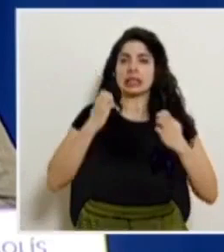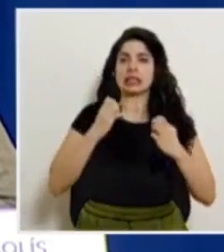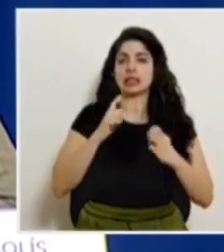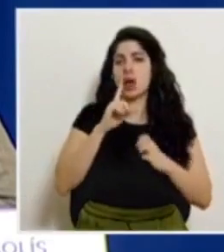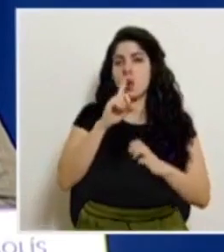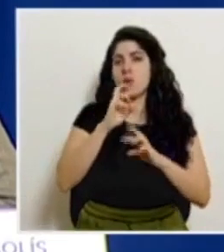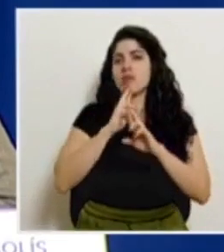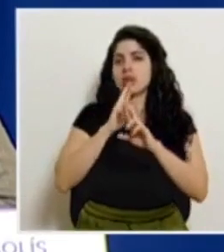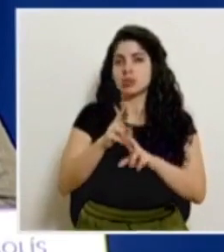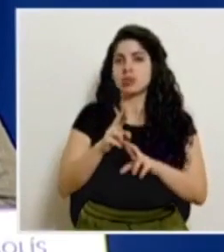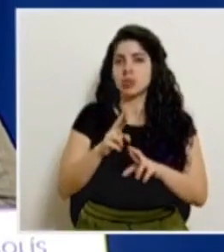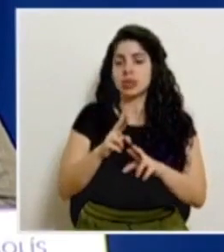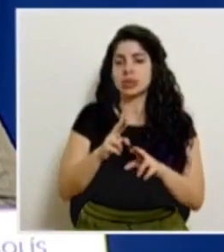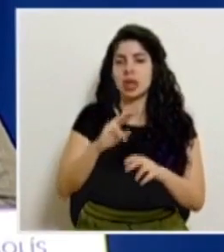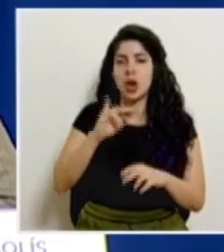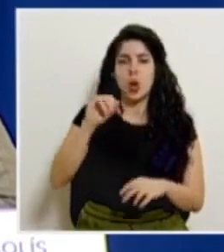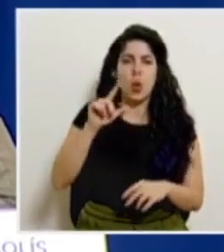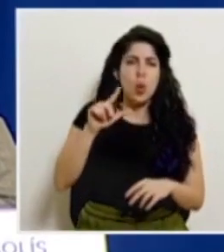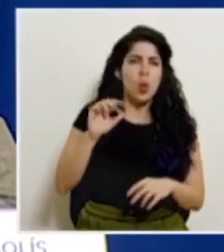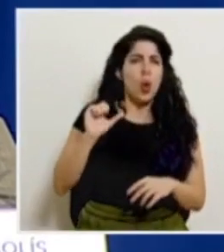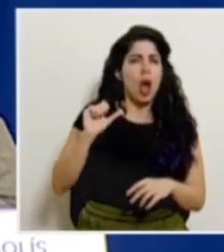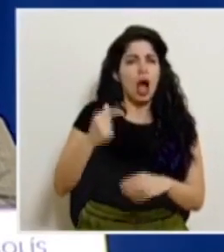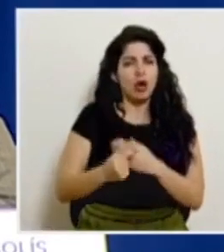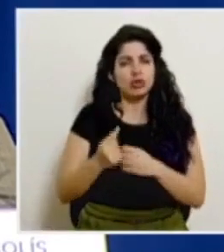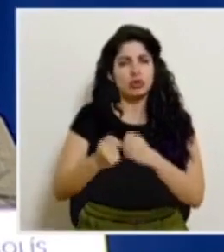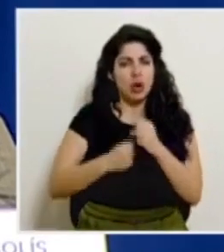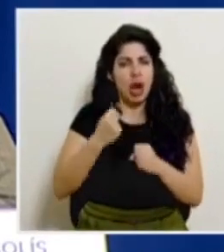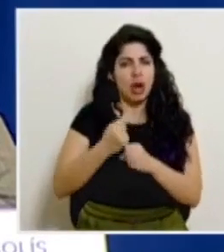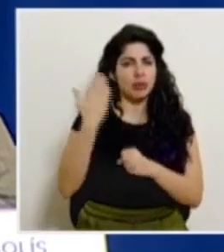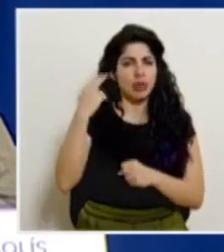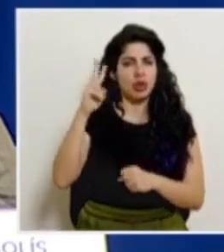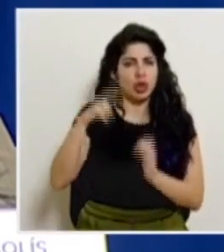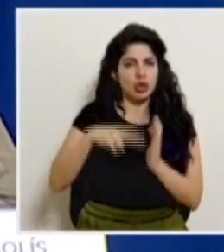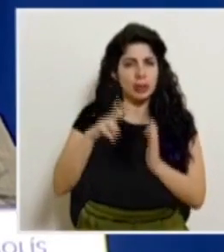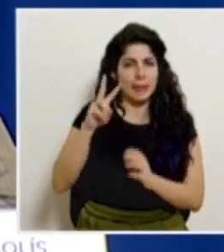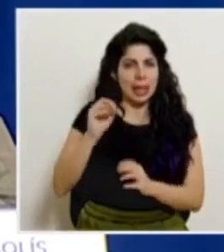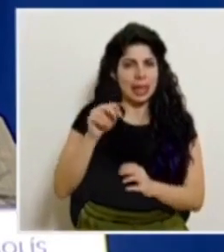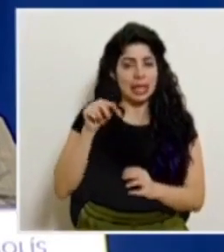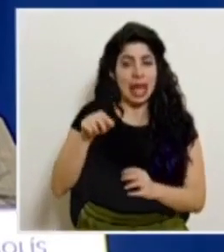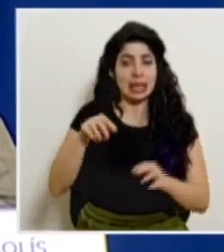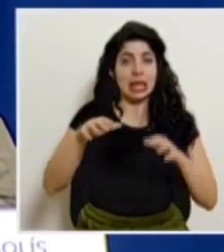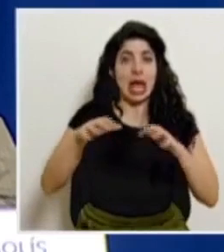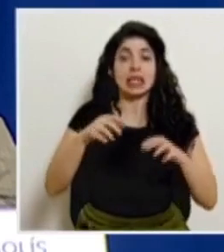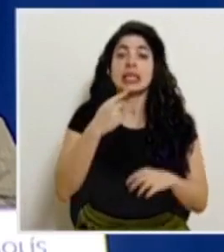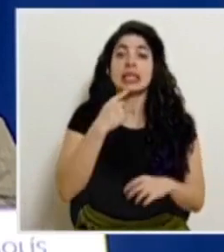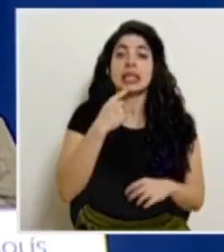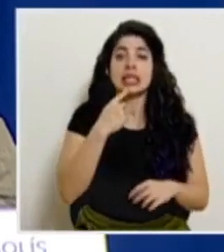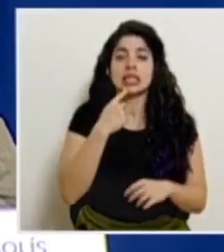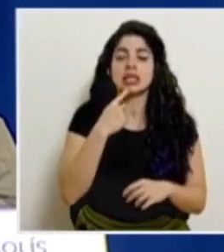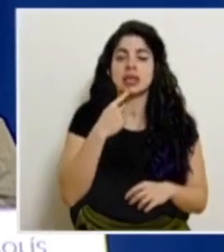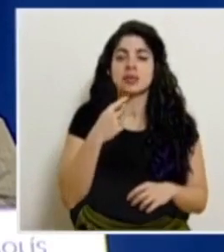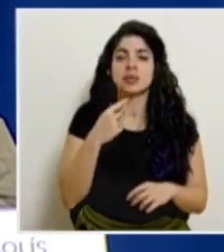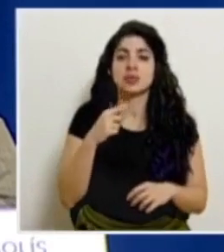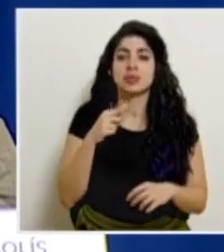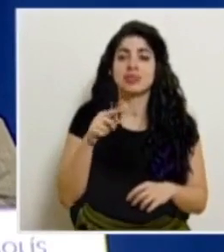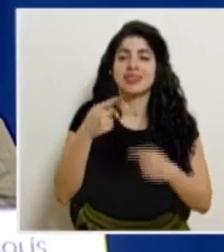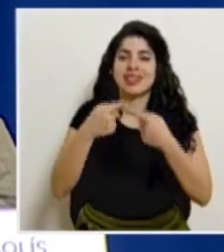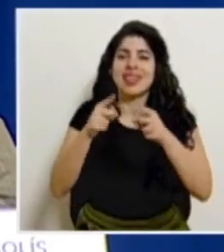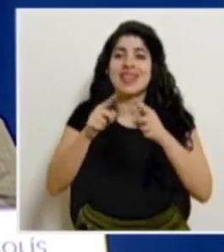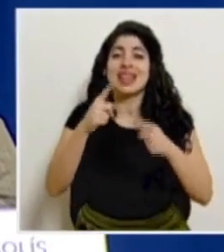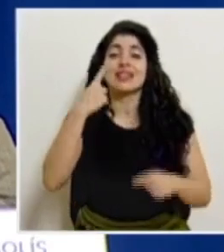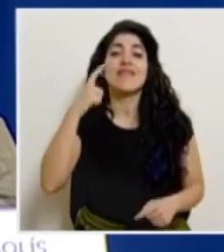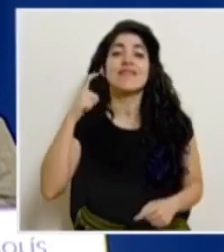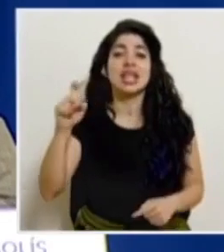resolución también desde julio agosto del 2020 que instruía justamente a las diferentes